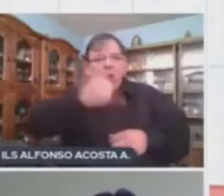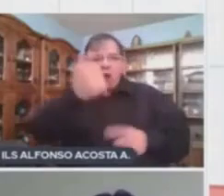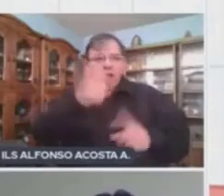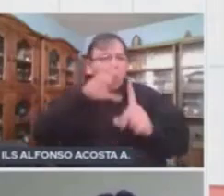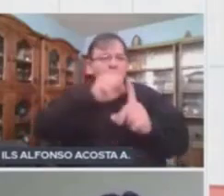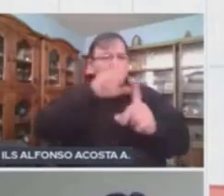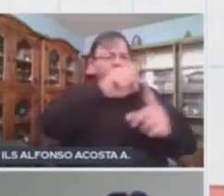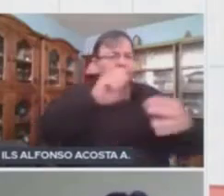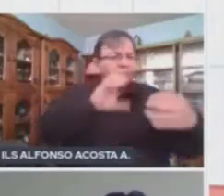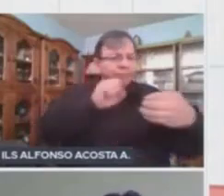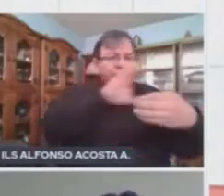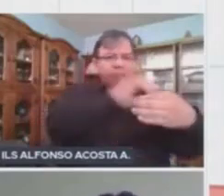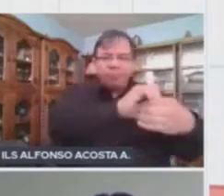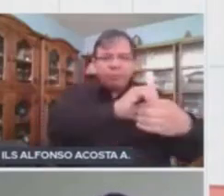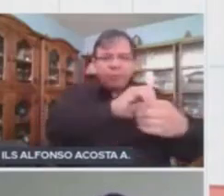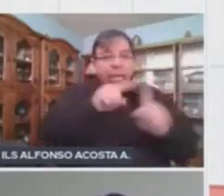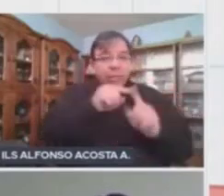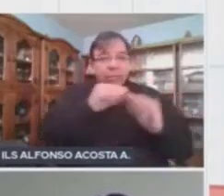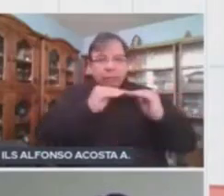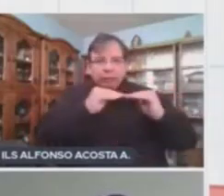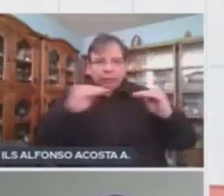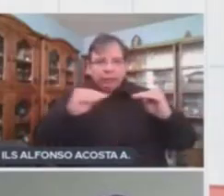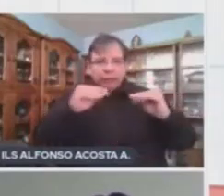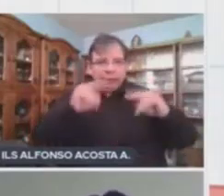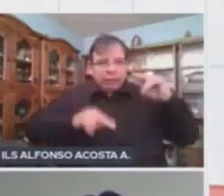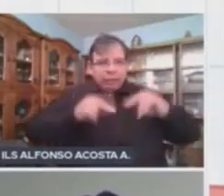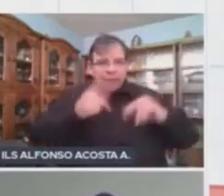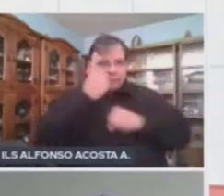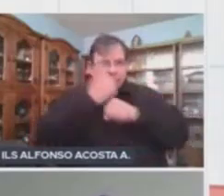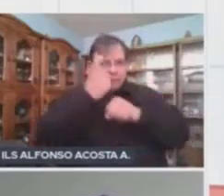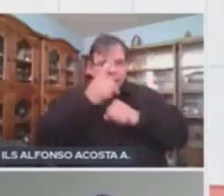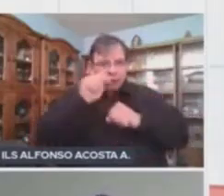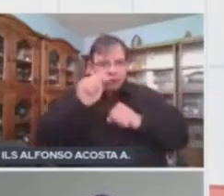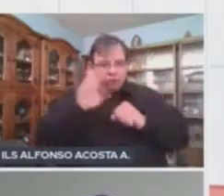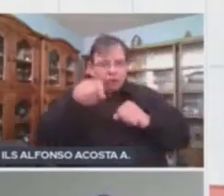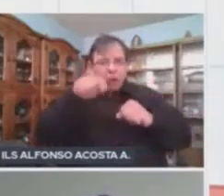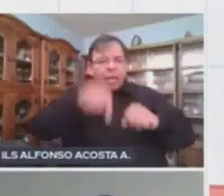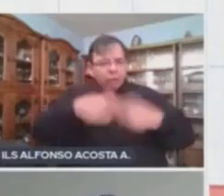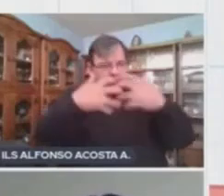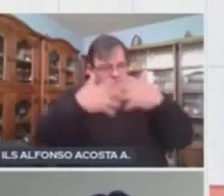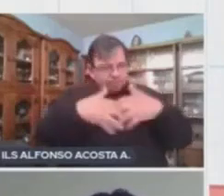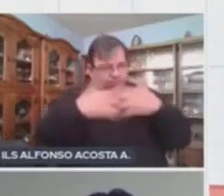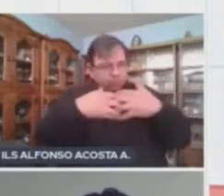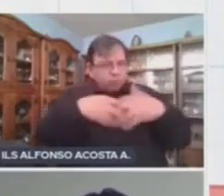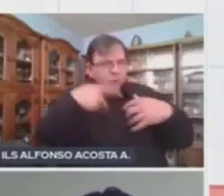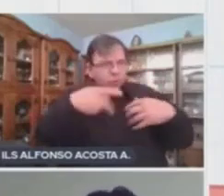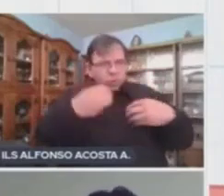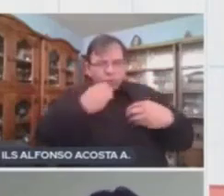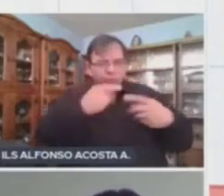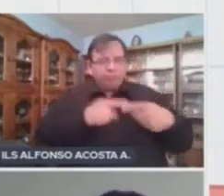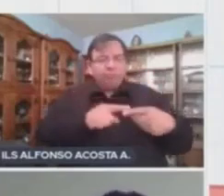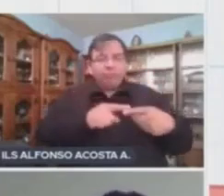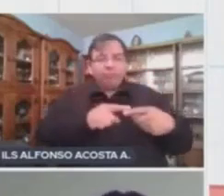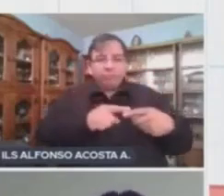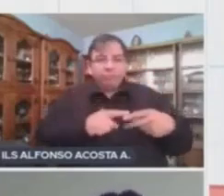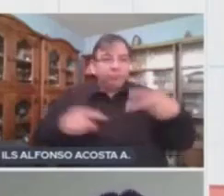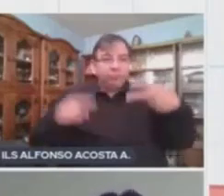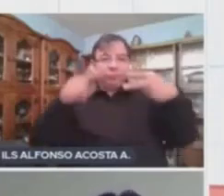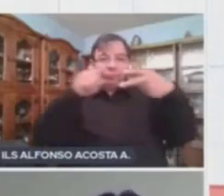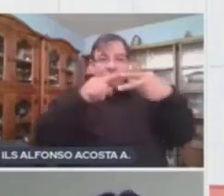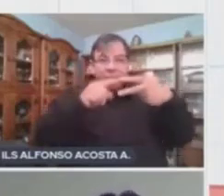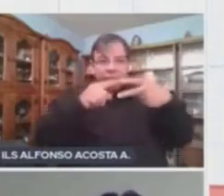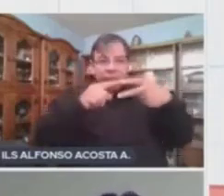Este sería el primer nivel trófico, el de los productores. El segundo nivel trófico